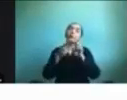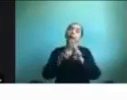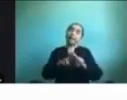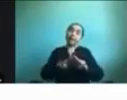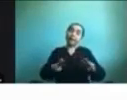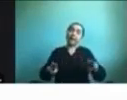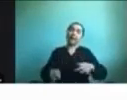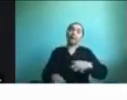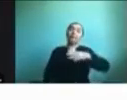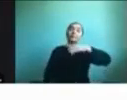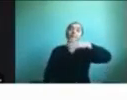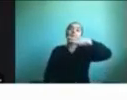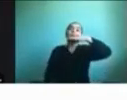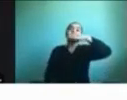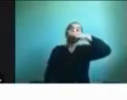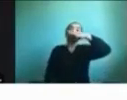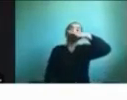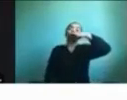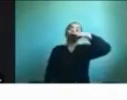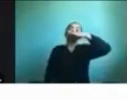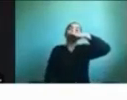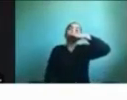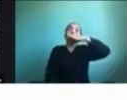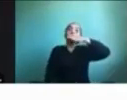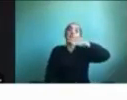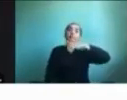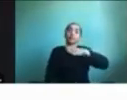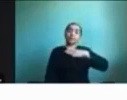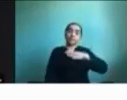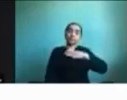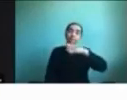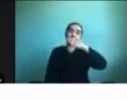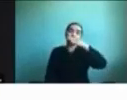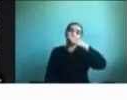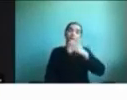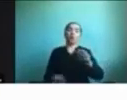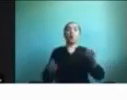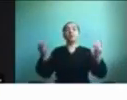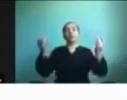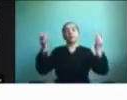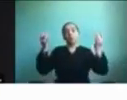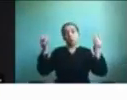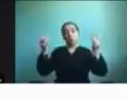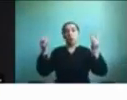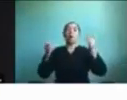respiraciones y realizar actividades como yoga o pilates